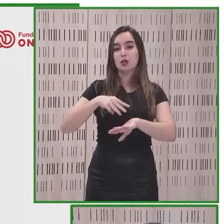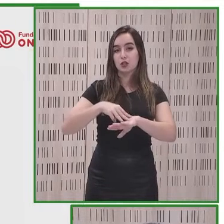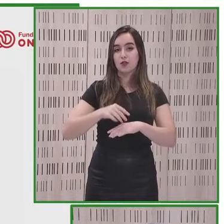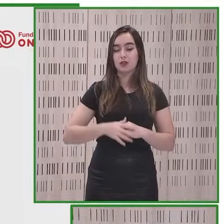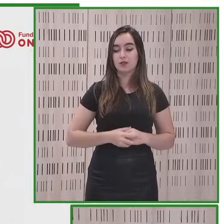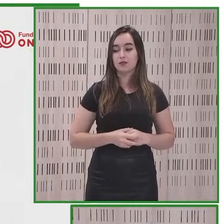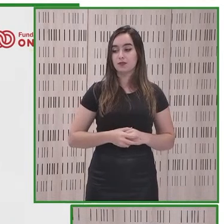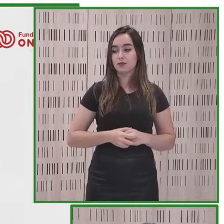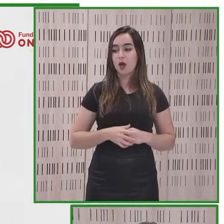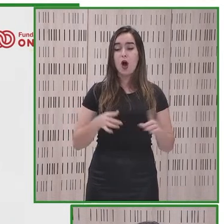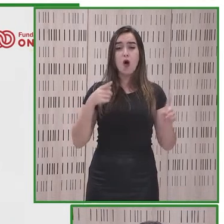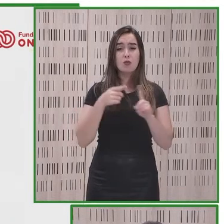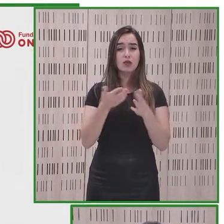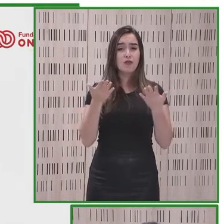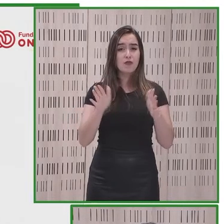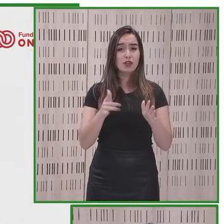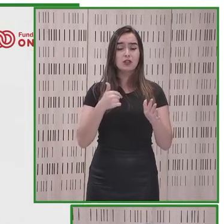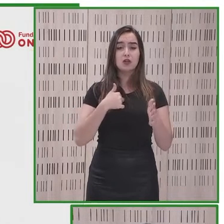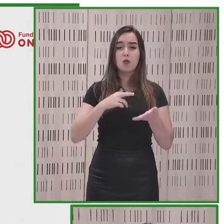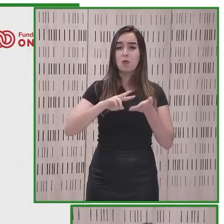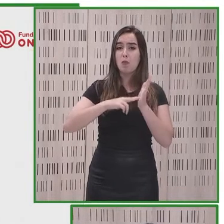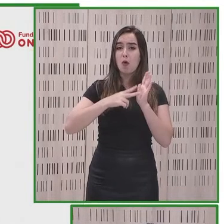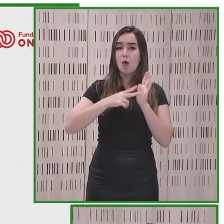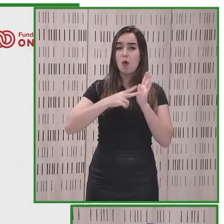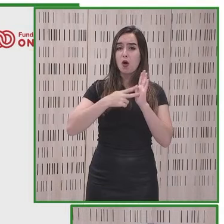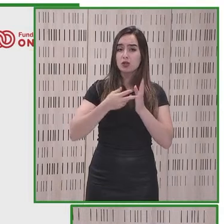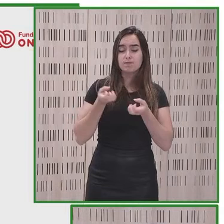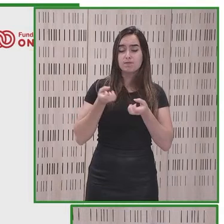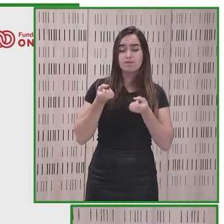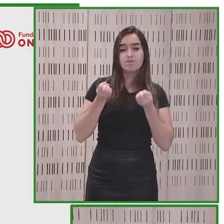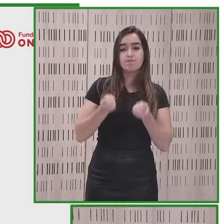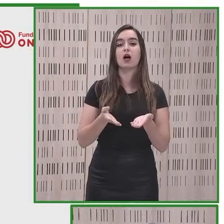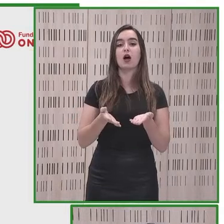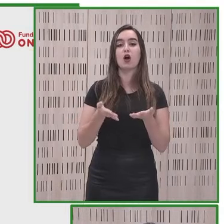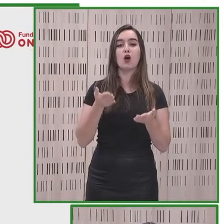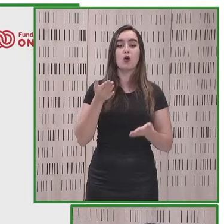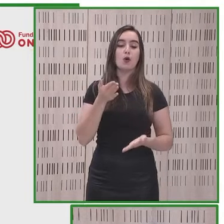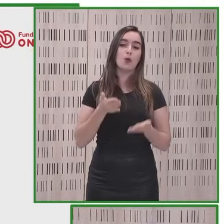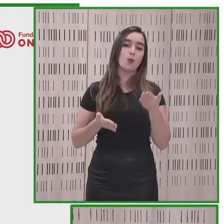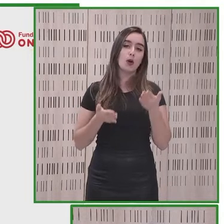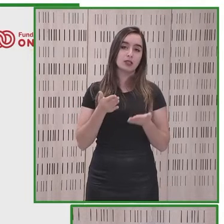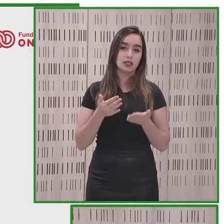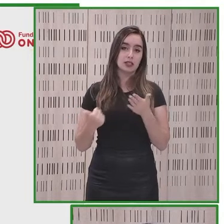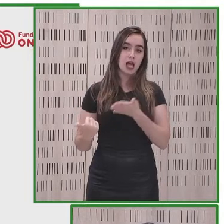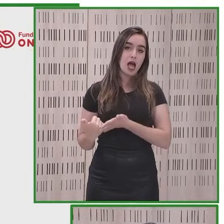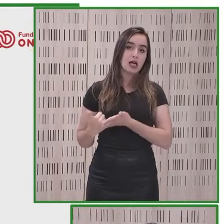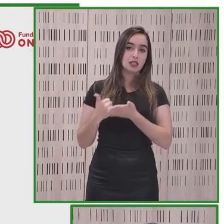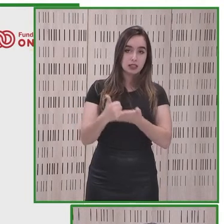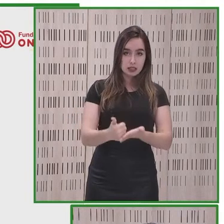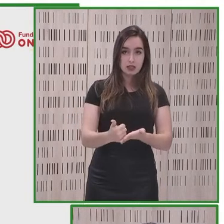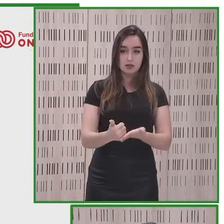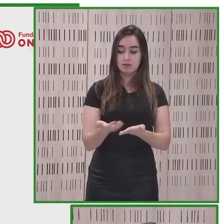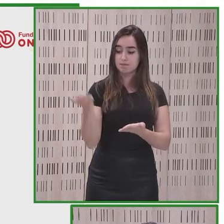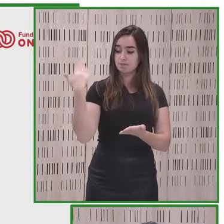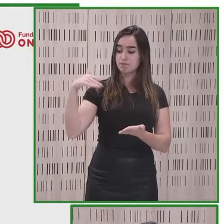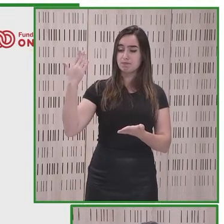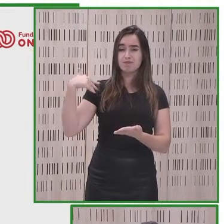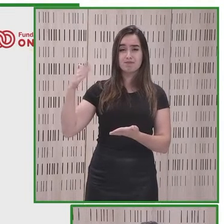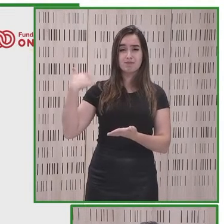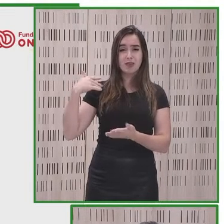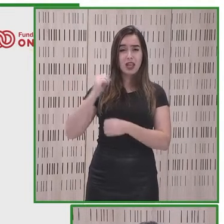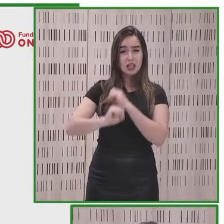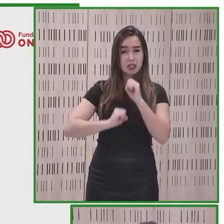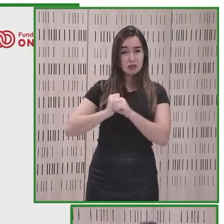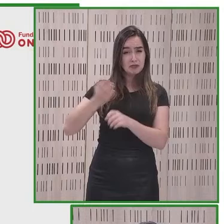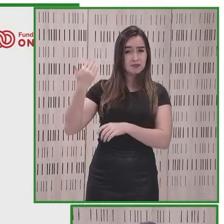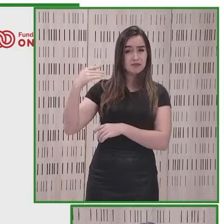voy a contar un proyecto de que pusimos en marcha ya hace unos años